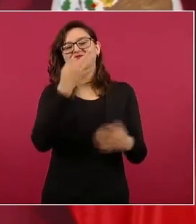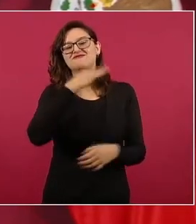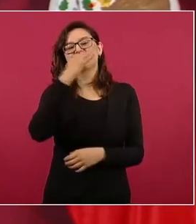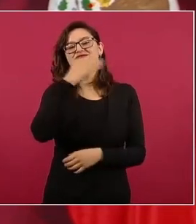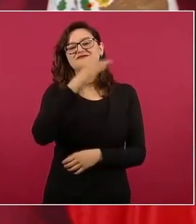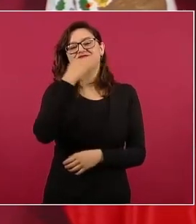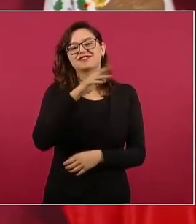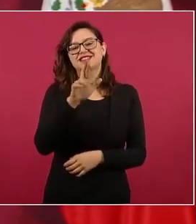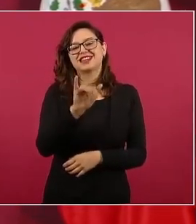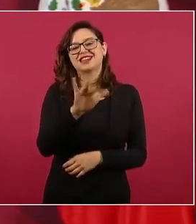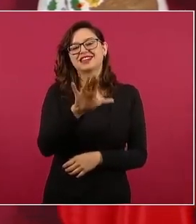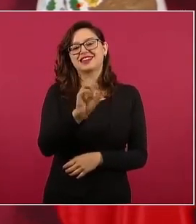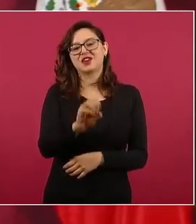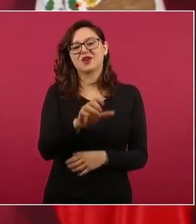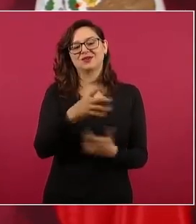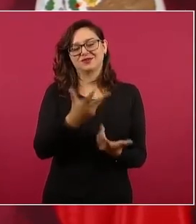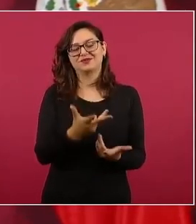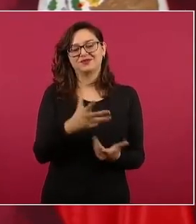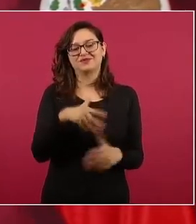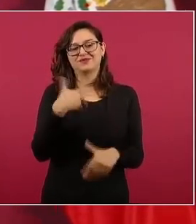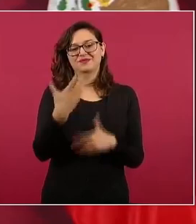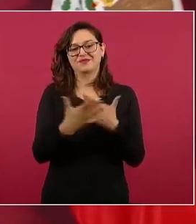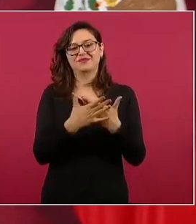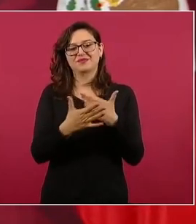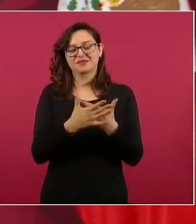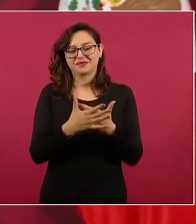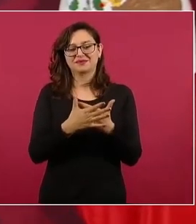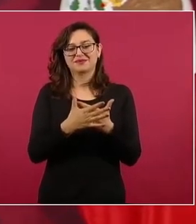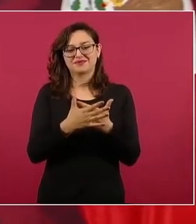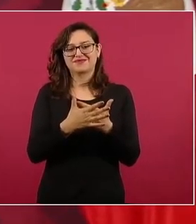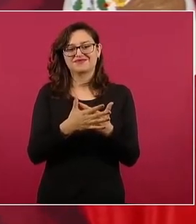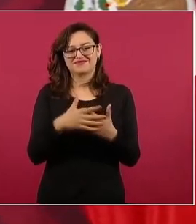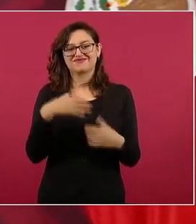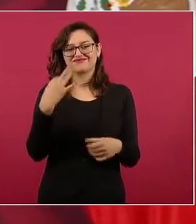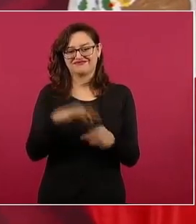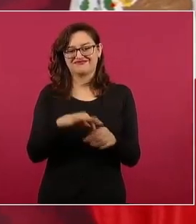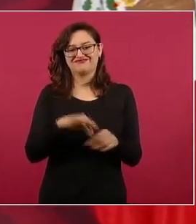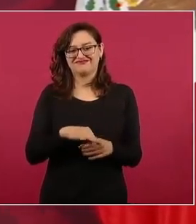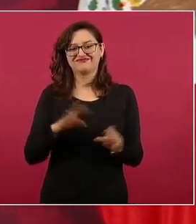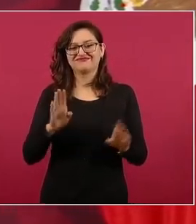cuando las elecciones de de Brasil